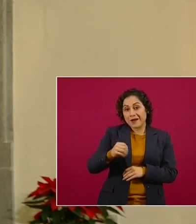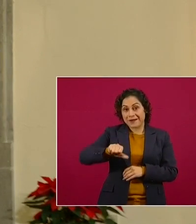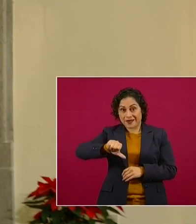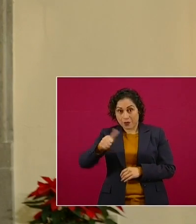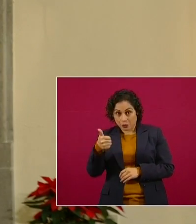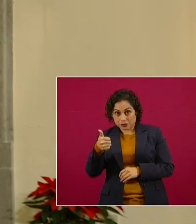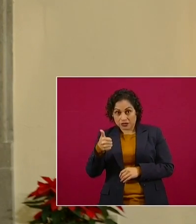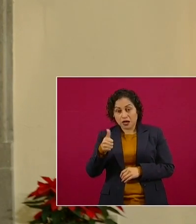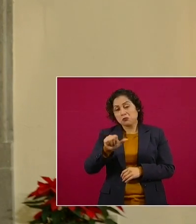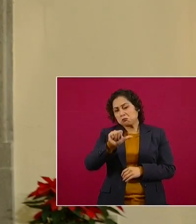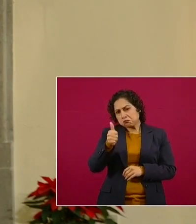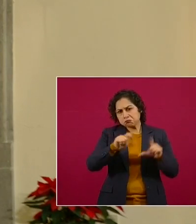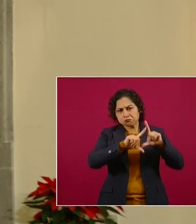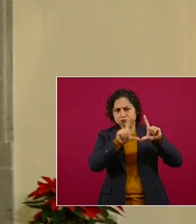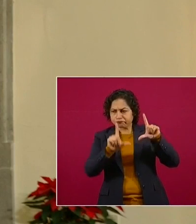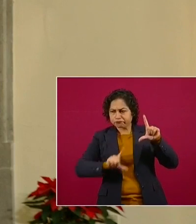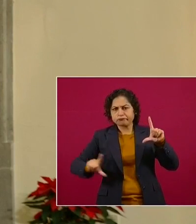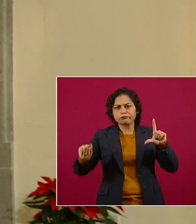país.